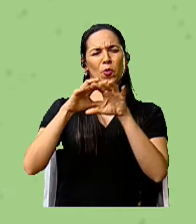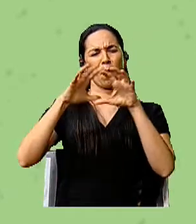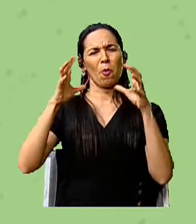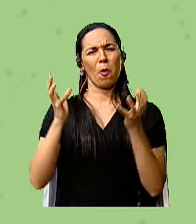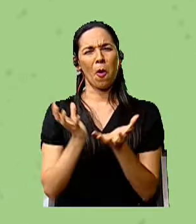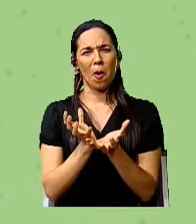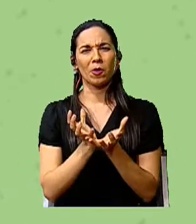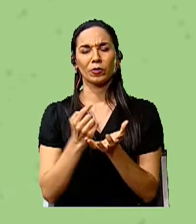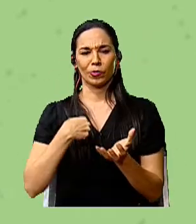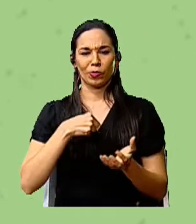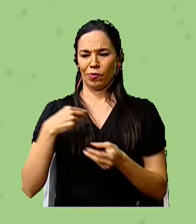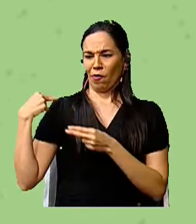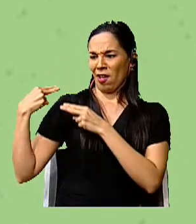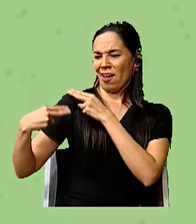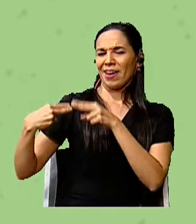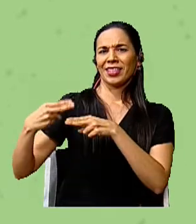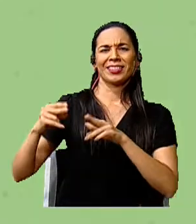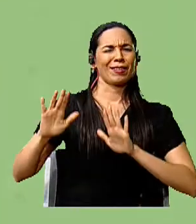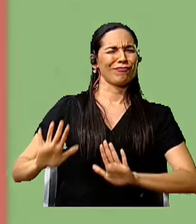herencia tenemos!